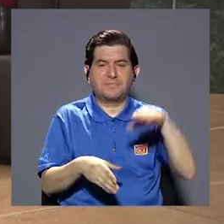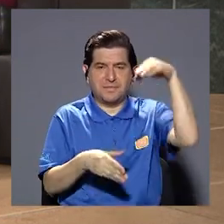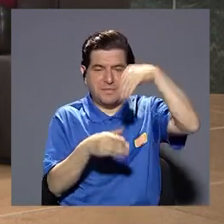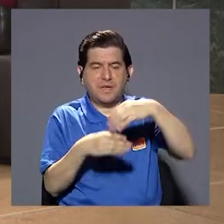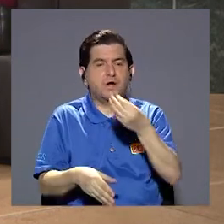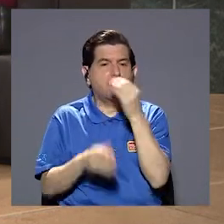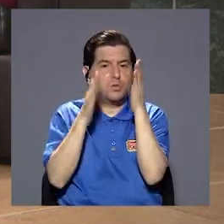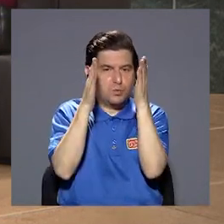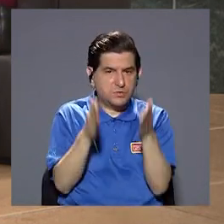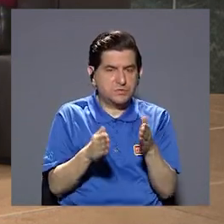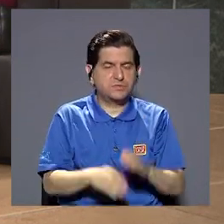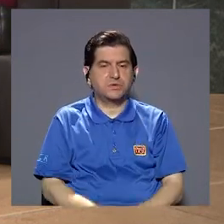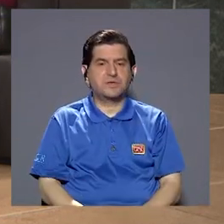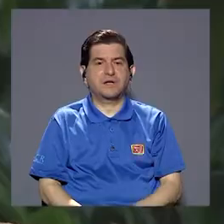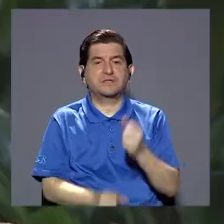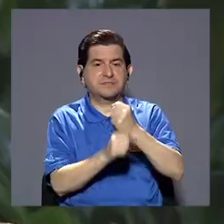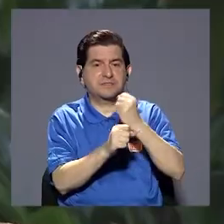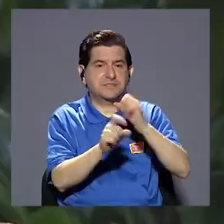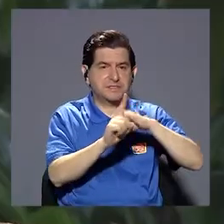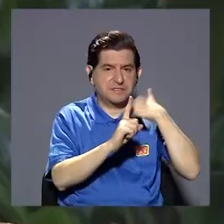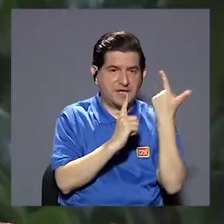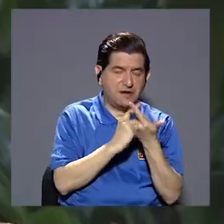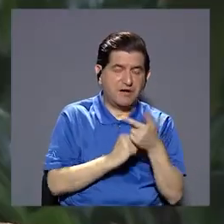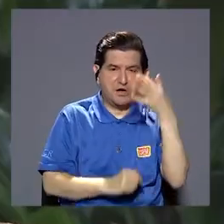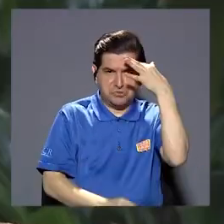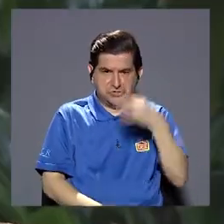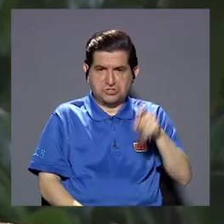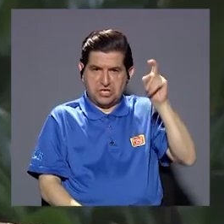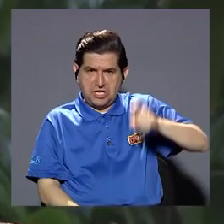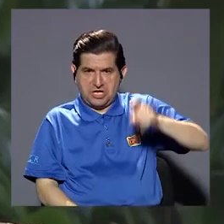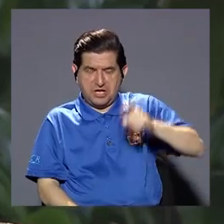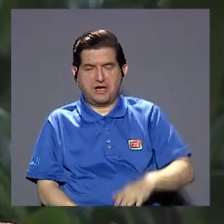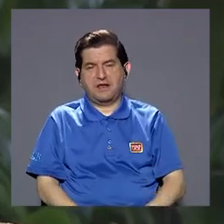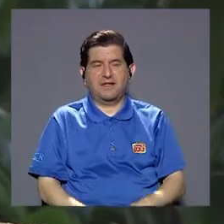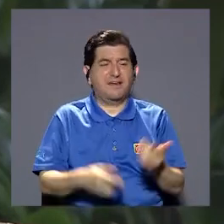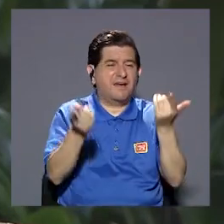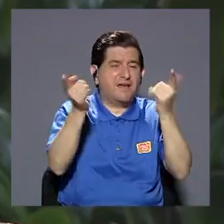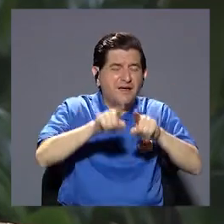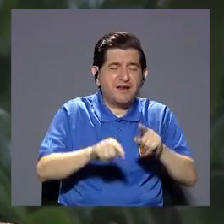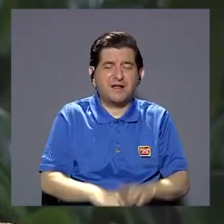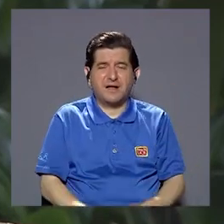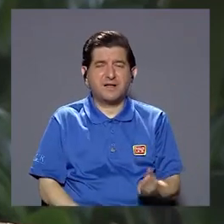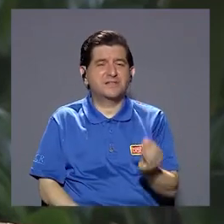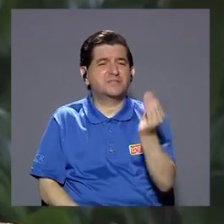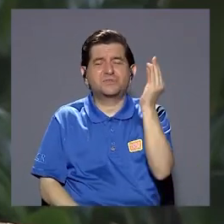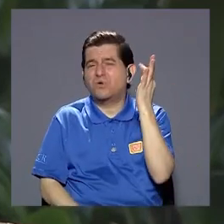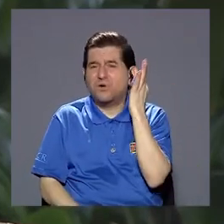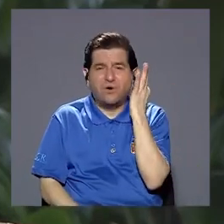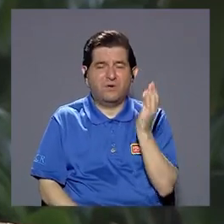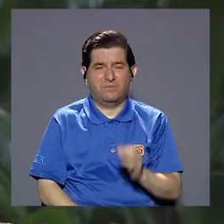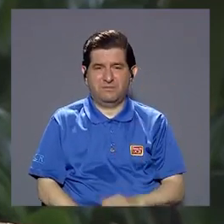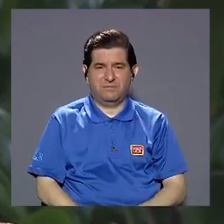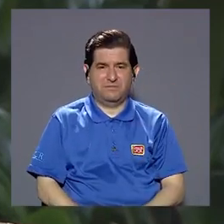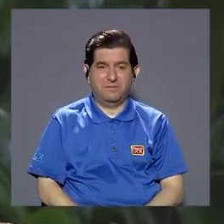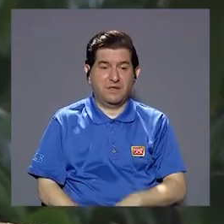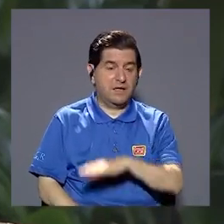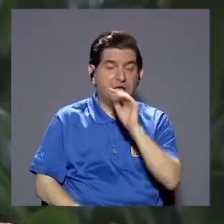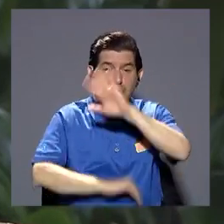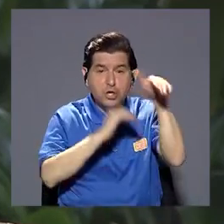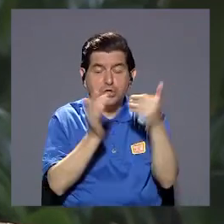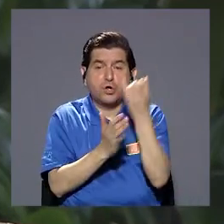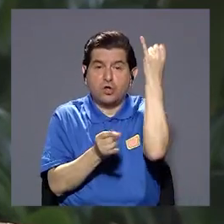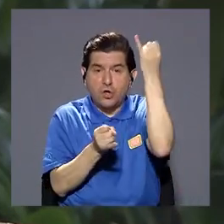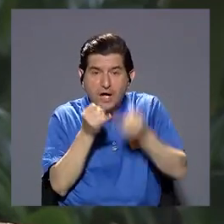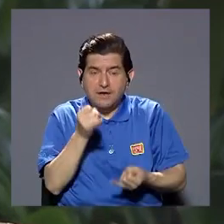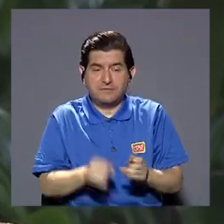el curso circo-profiláctico para el parto desde toda la atención prenatal que nosotros les damos donde puede intervenir la nutricionista donde interviene el